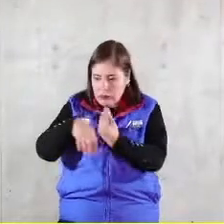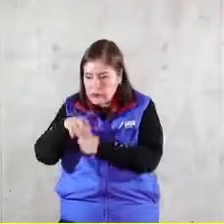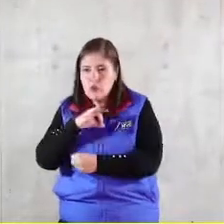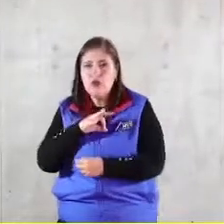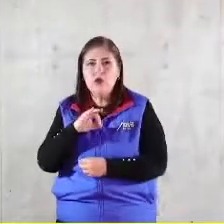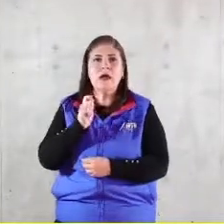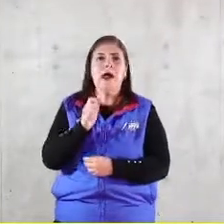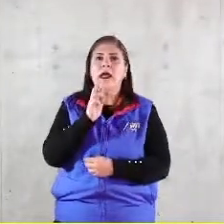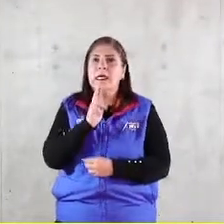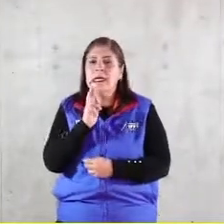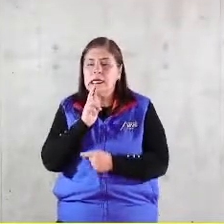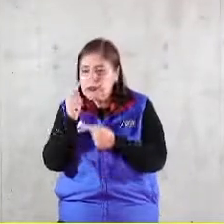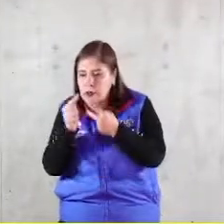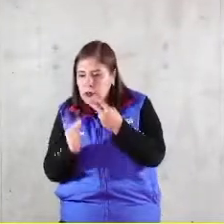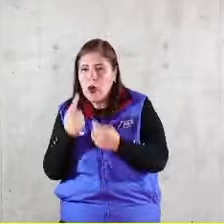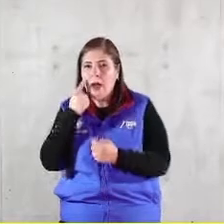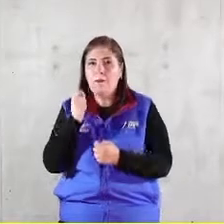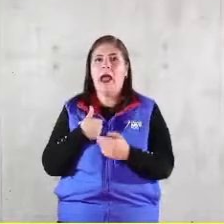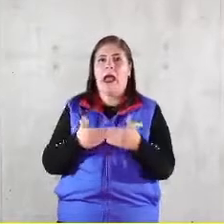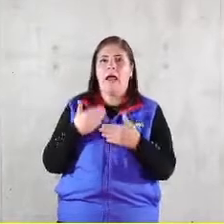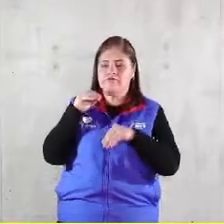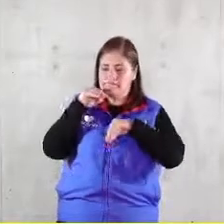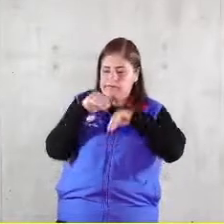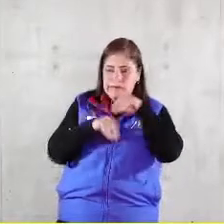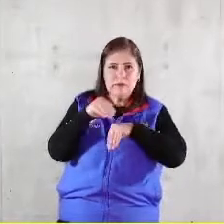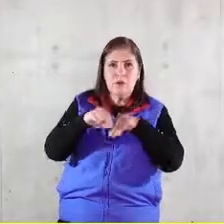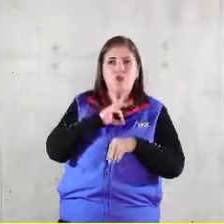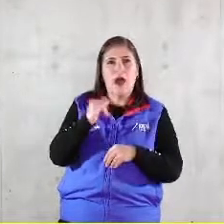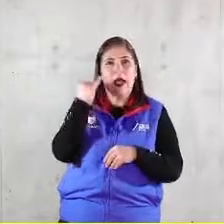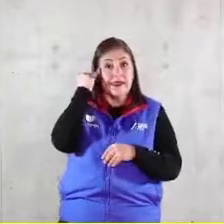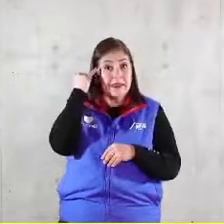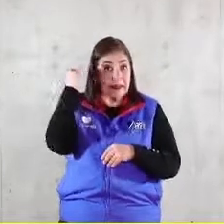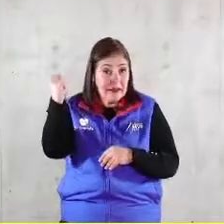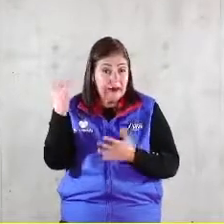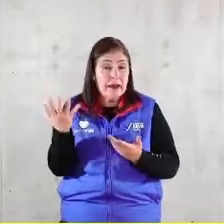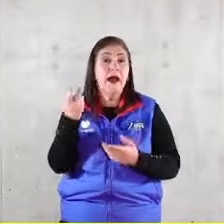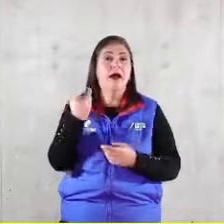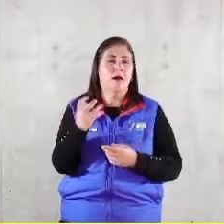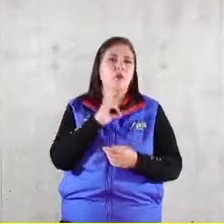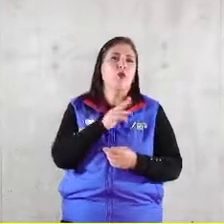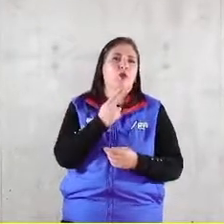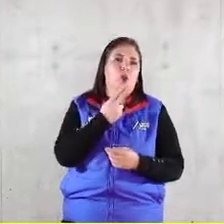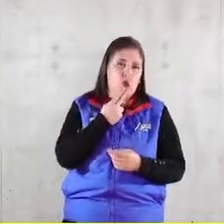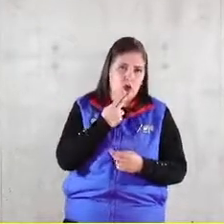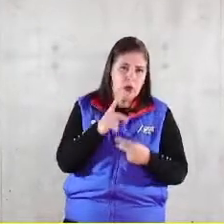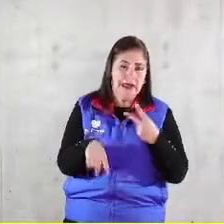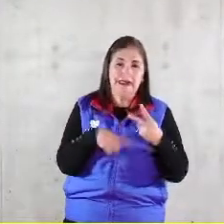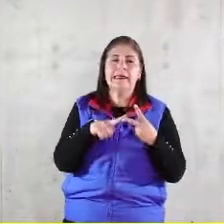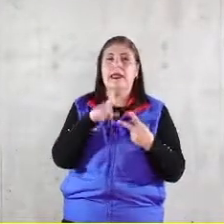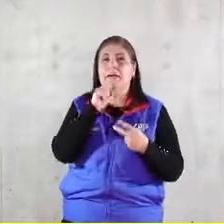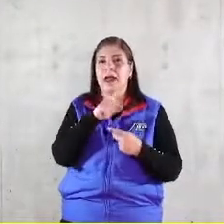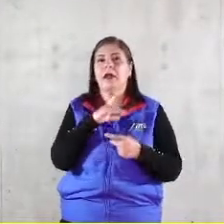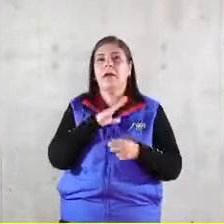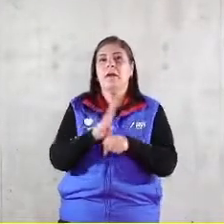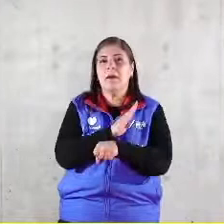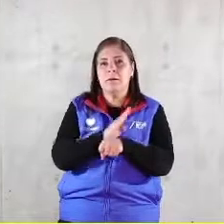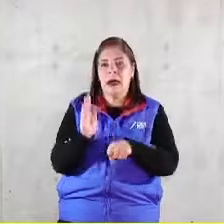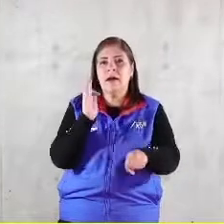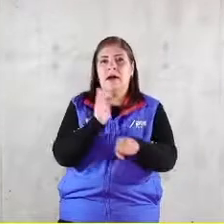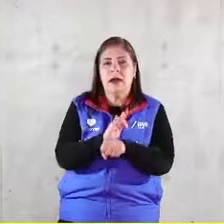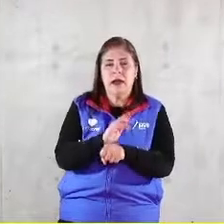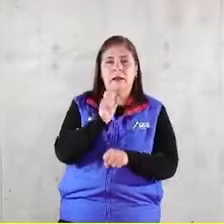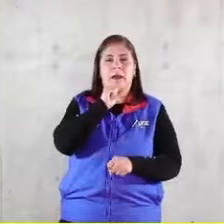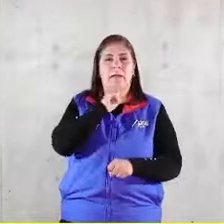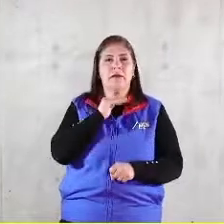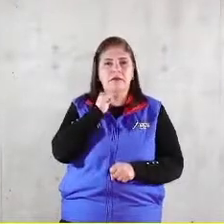los fines que hemos diseñado por supuesto ahí está la utilidad pero por supuesto ahí está el bien común la dignificación de la